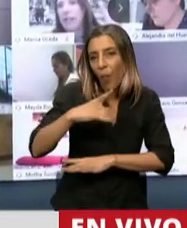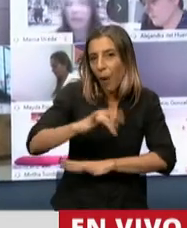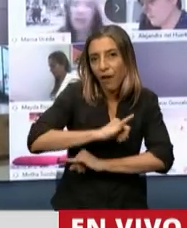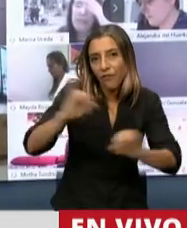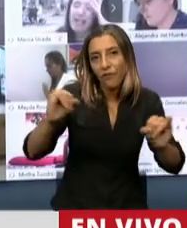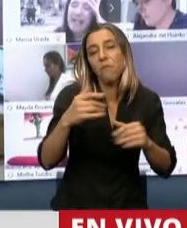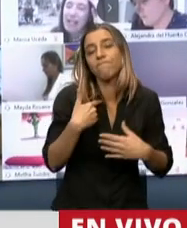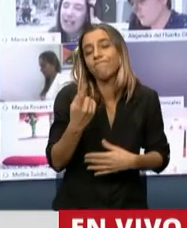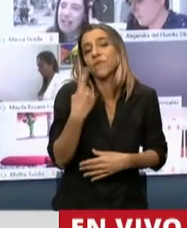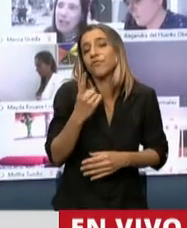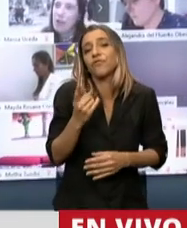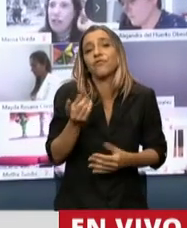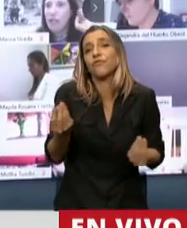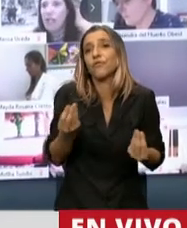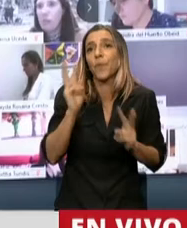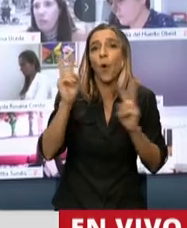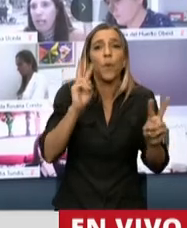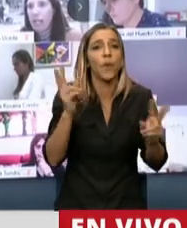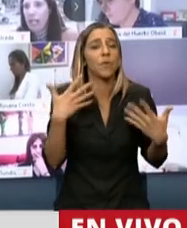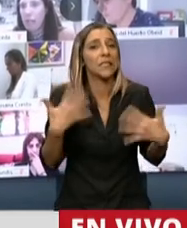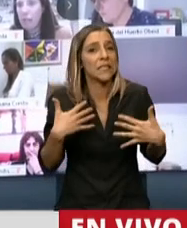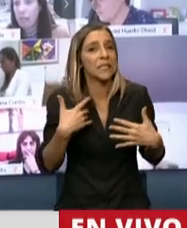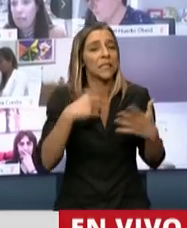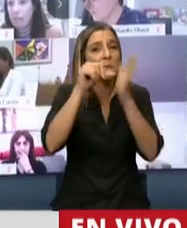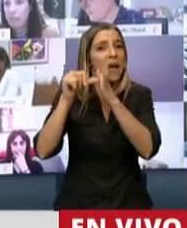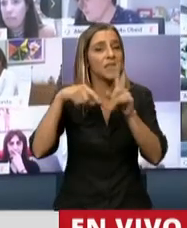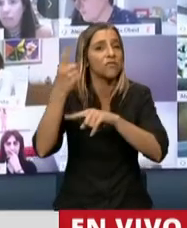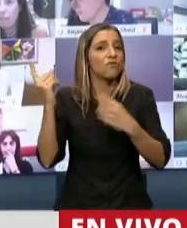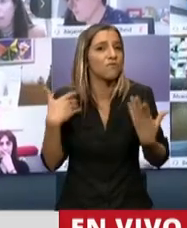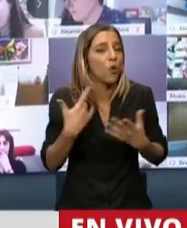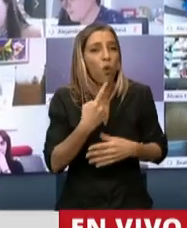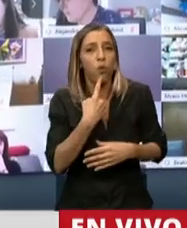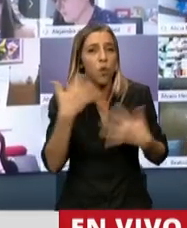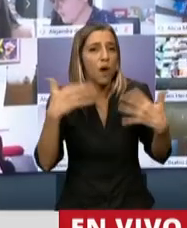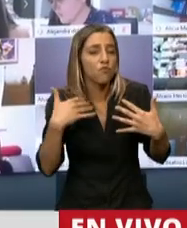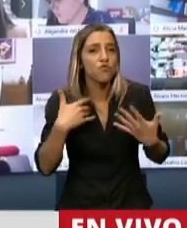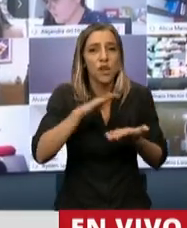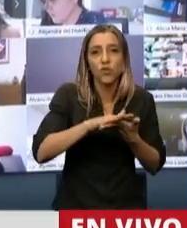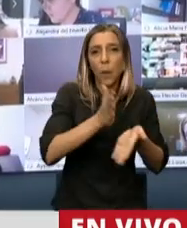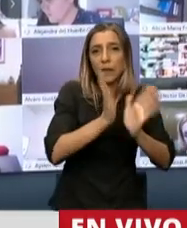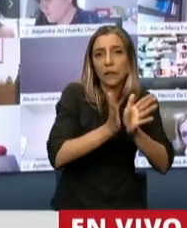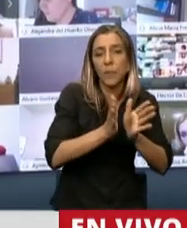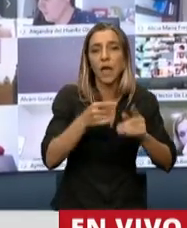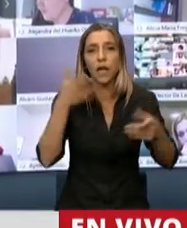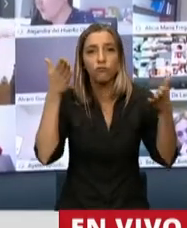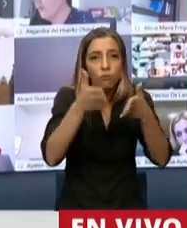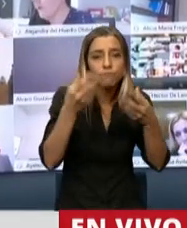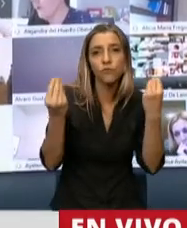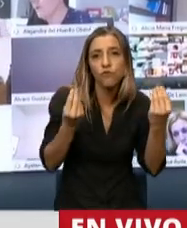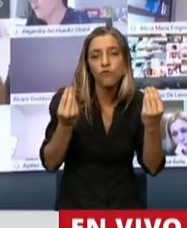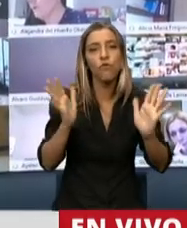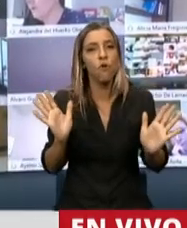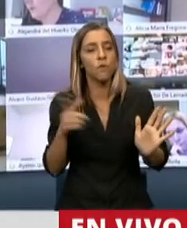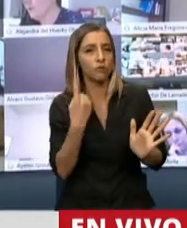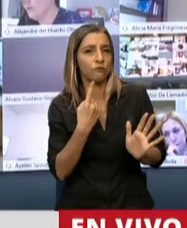que no haya tenido dudas de tipo de cuál debía ser el tratamiento y cuál debía ser su enfoque. De manera tal de que sería ingenuo de